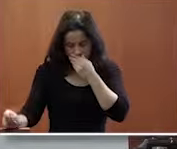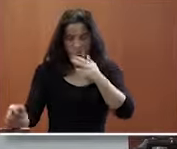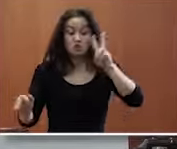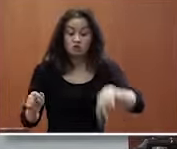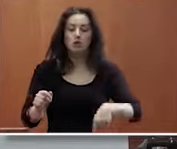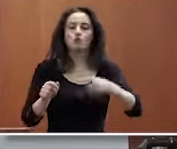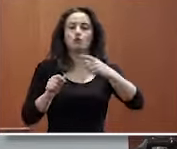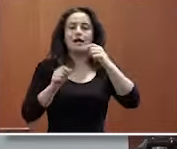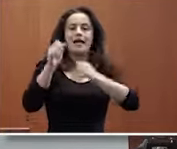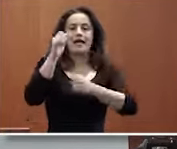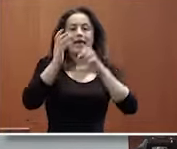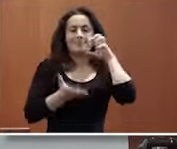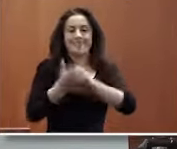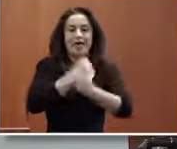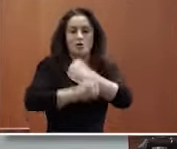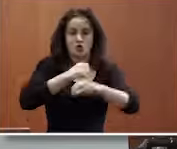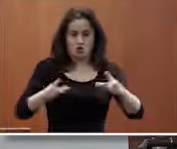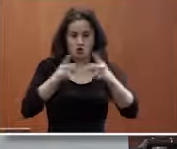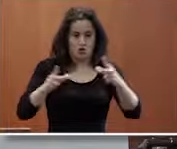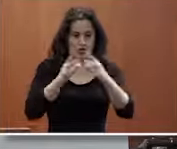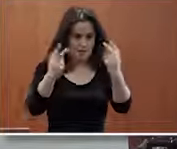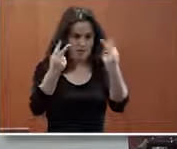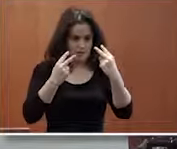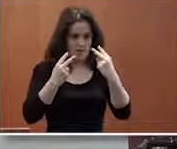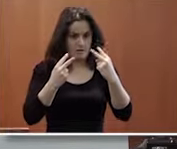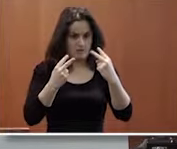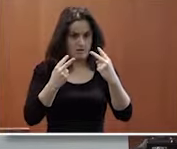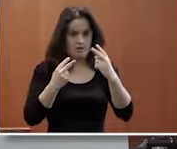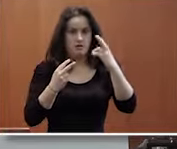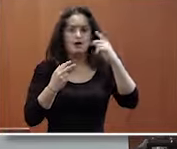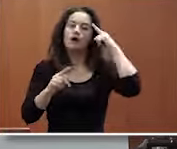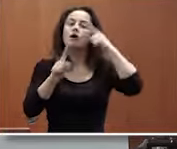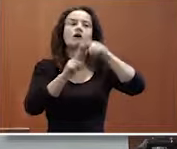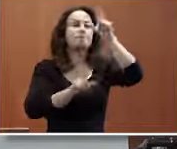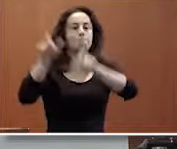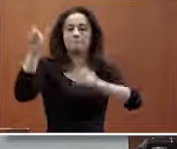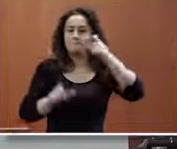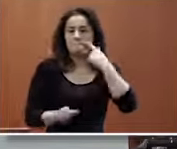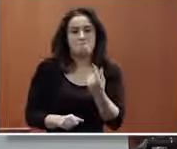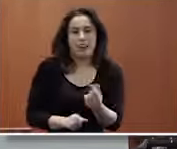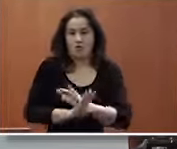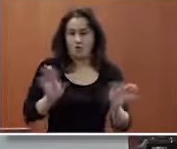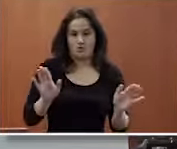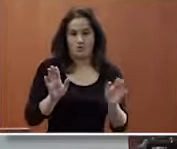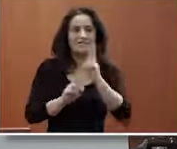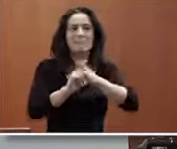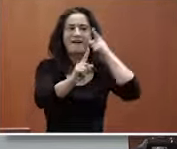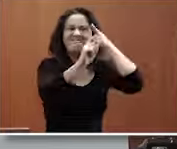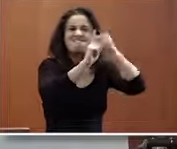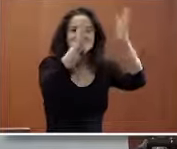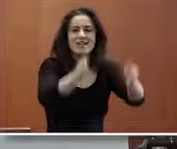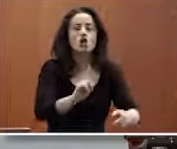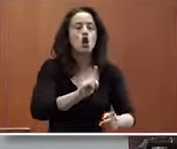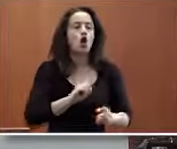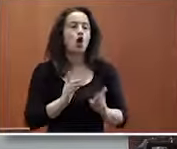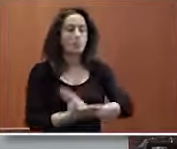somos una somos entidad de economía social somos ponemos en el centro las personas las personas para nosotros son un fin no son un medio